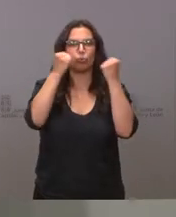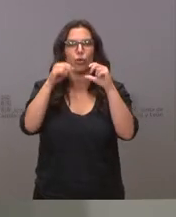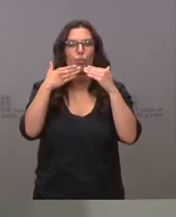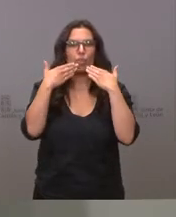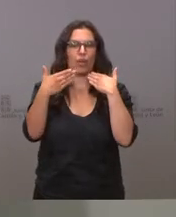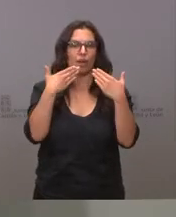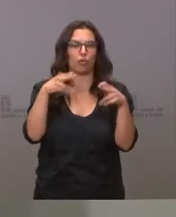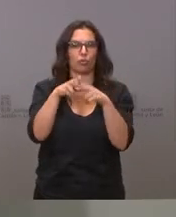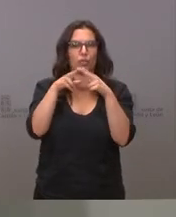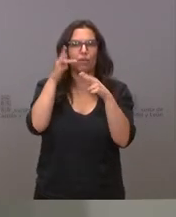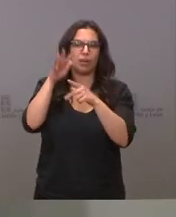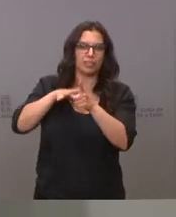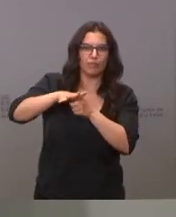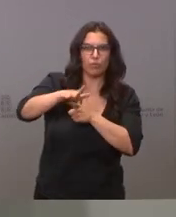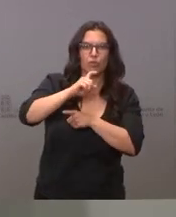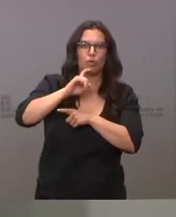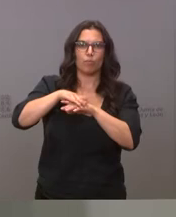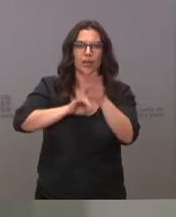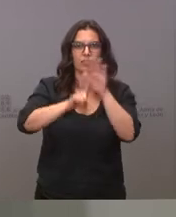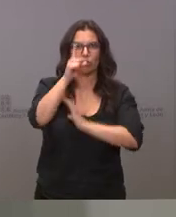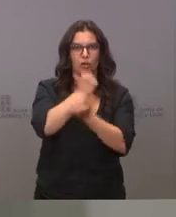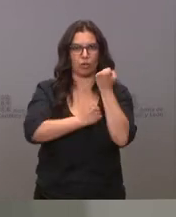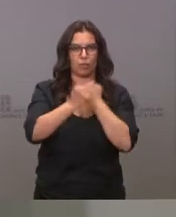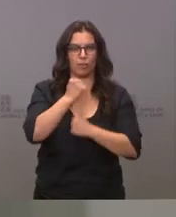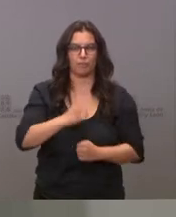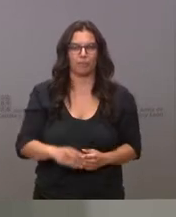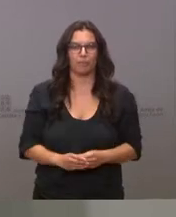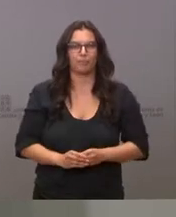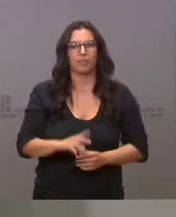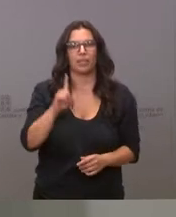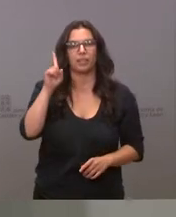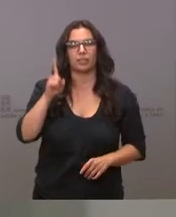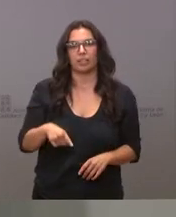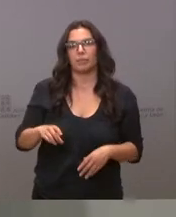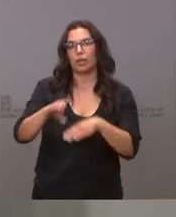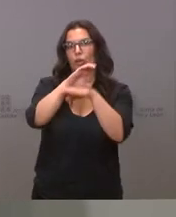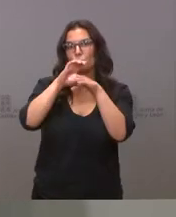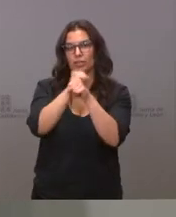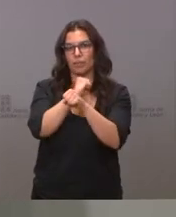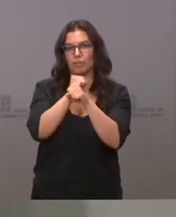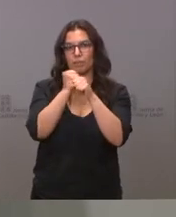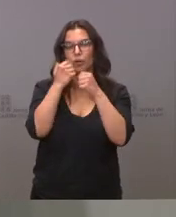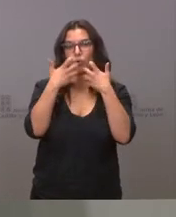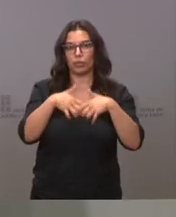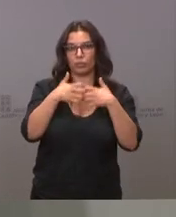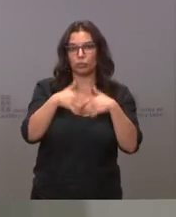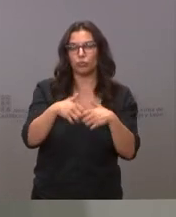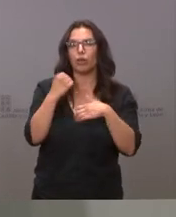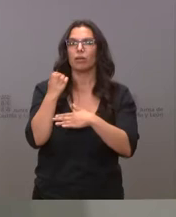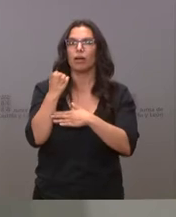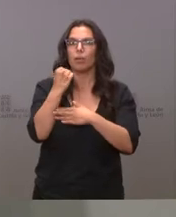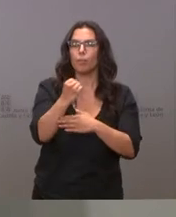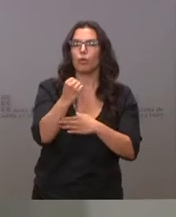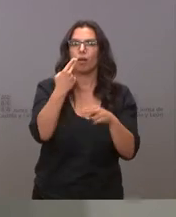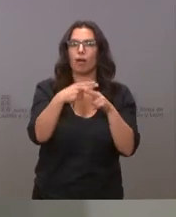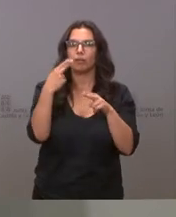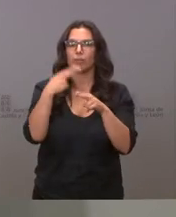en el desarrollo de nuestra comunidad. También la Consejería de Empleo e Industria apoya las actividades